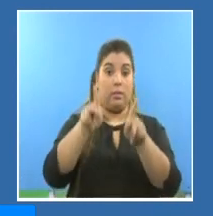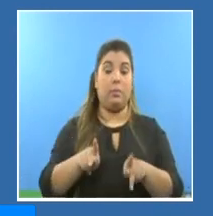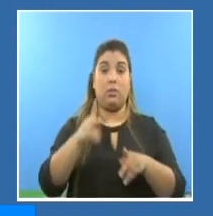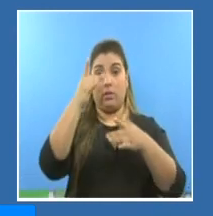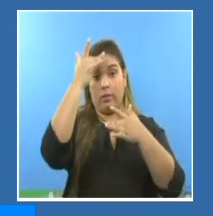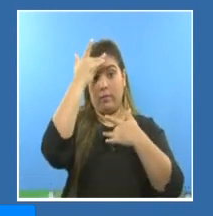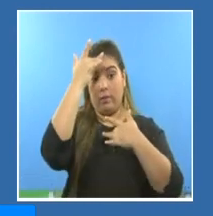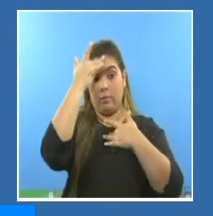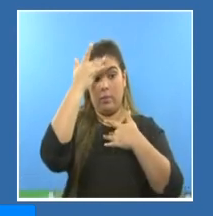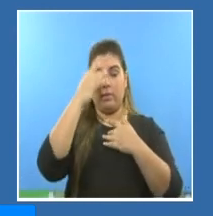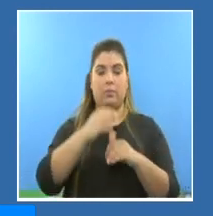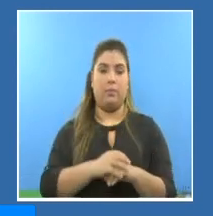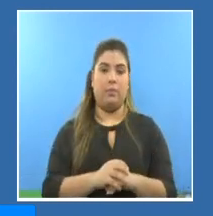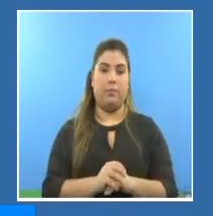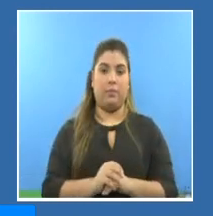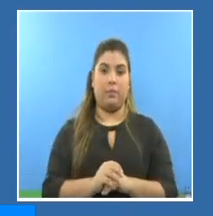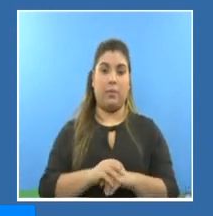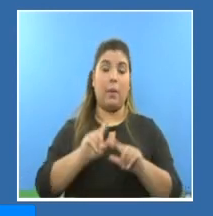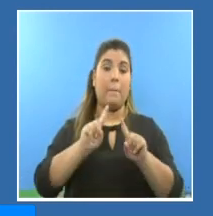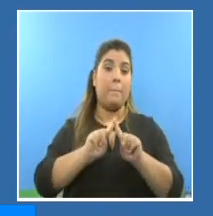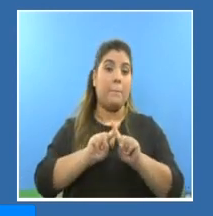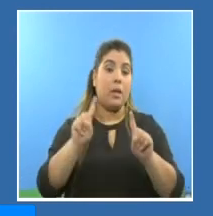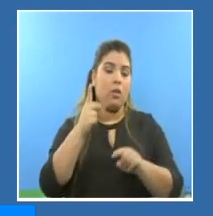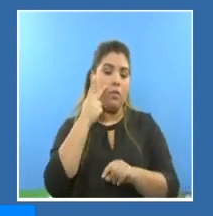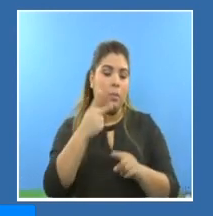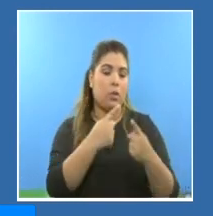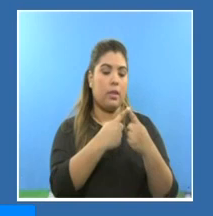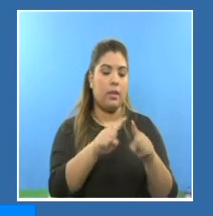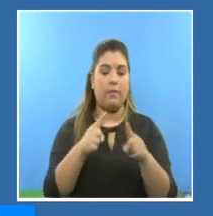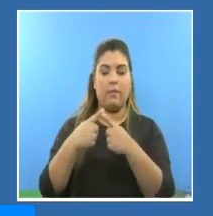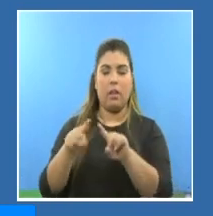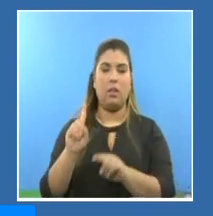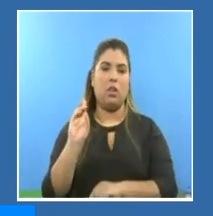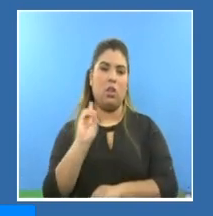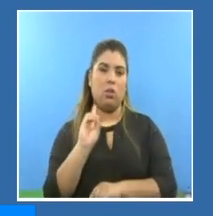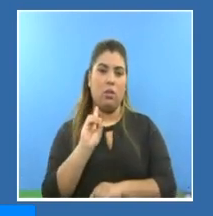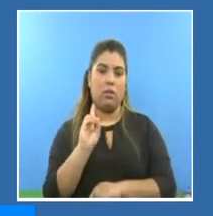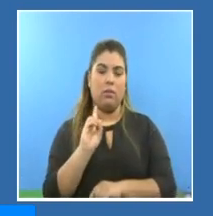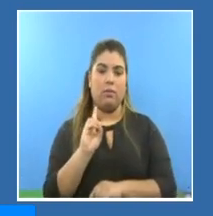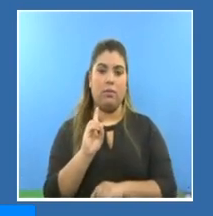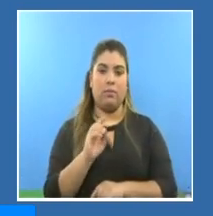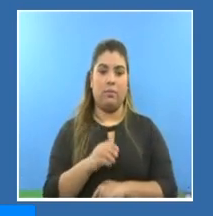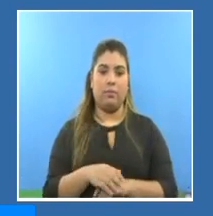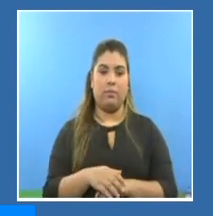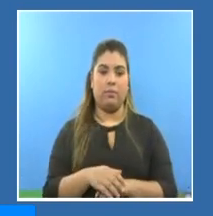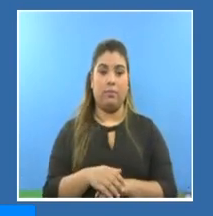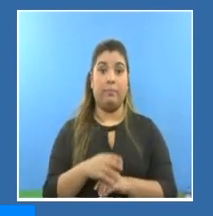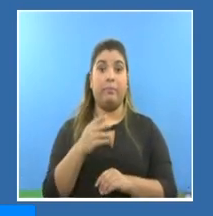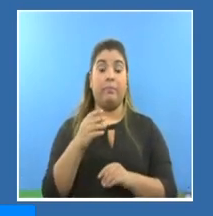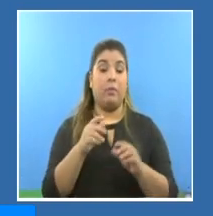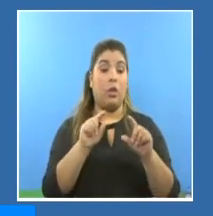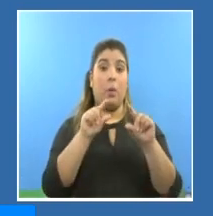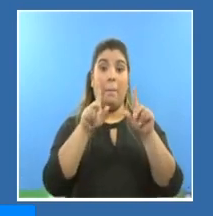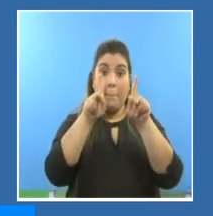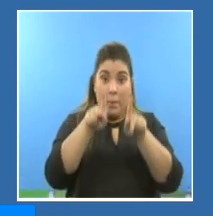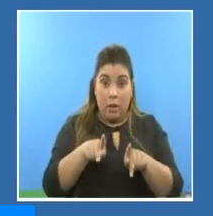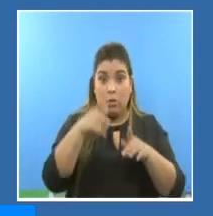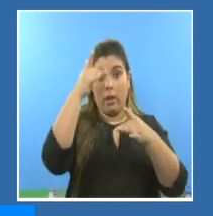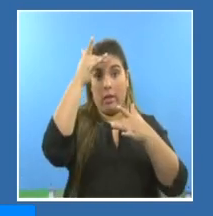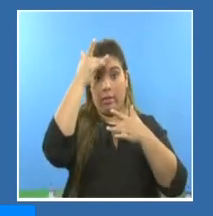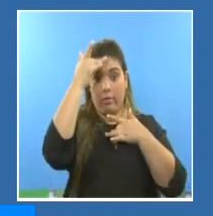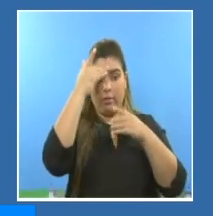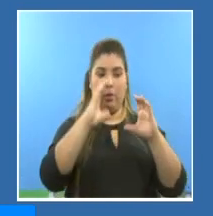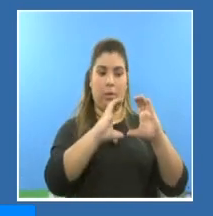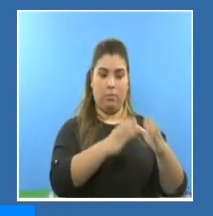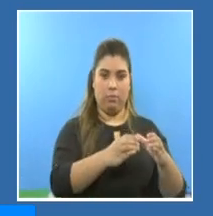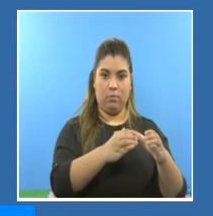cuya diferencia se ve hacia el lado de, cuando vemos las defunciones, hacia el